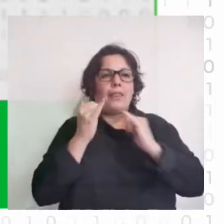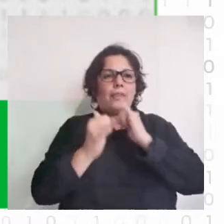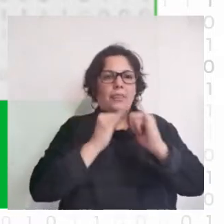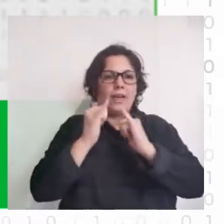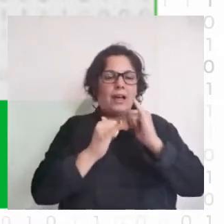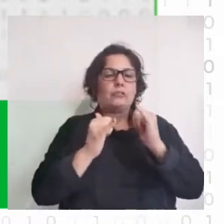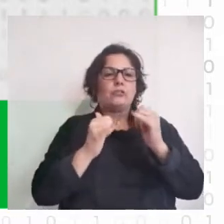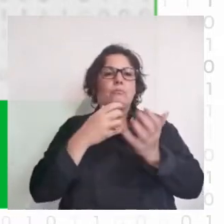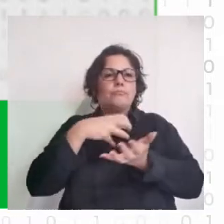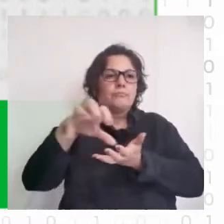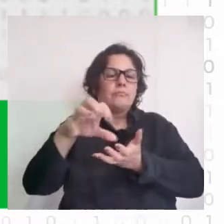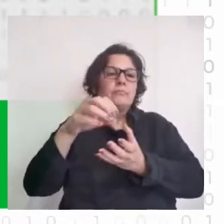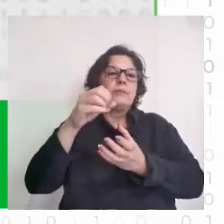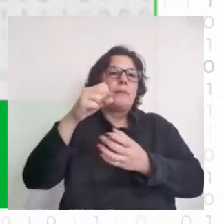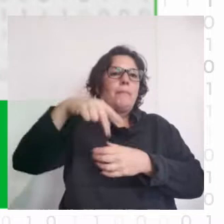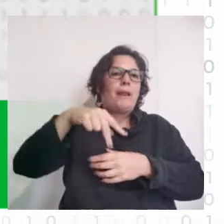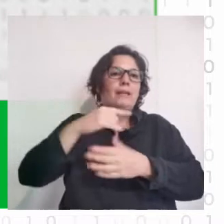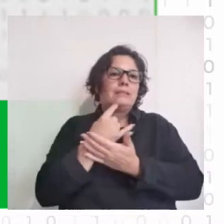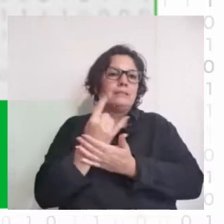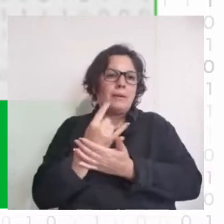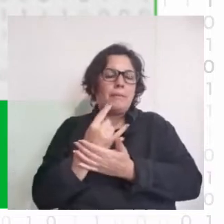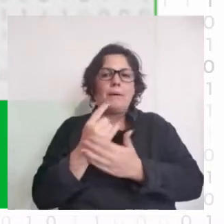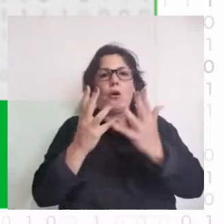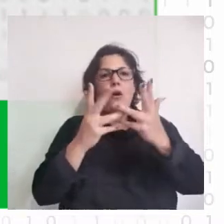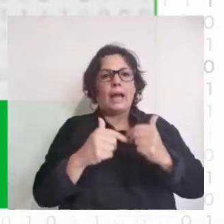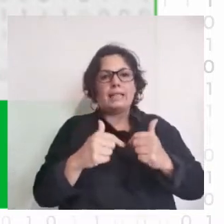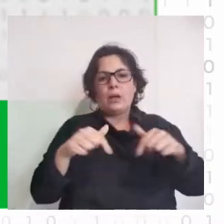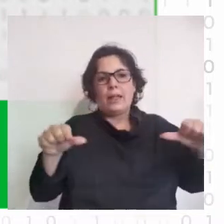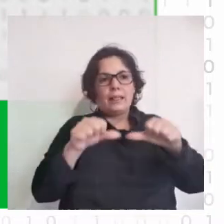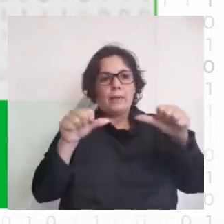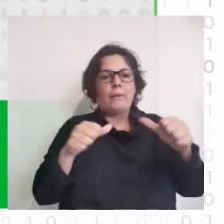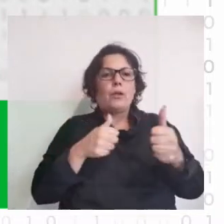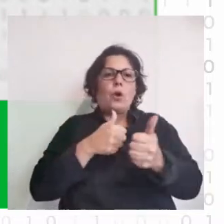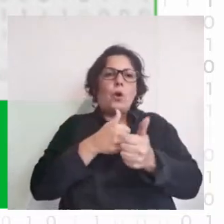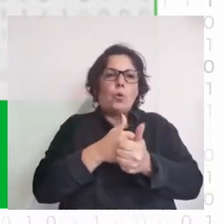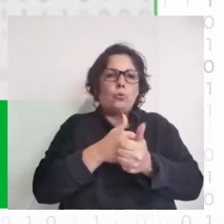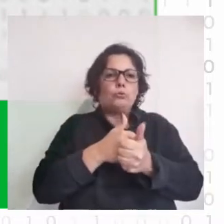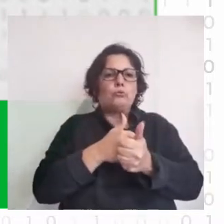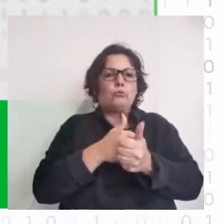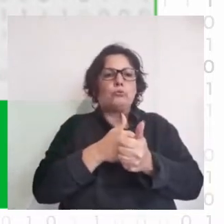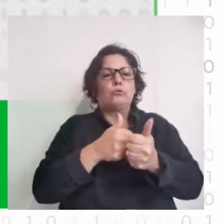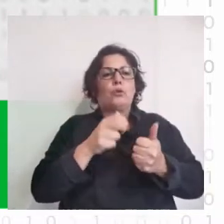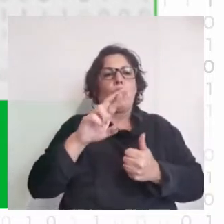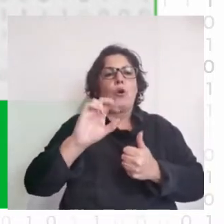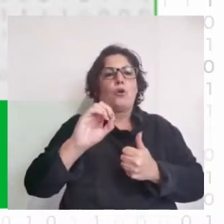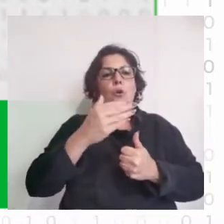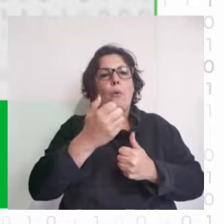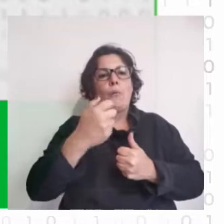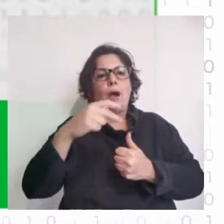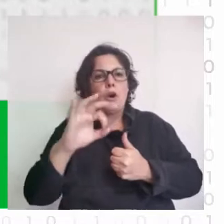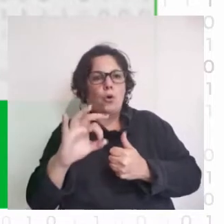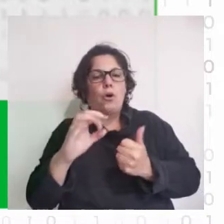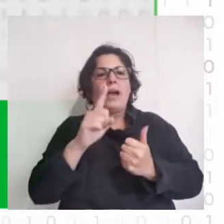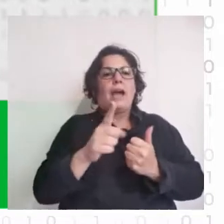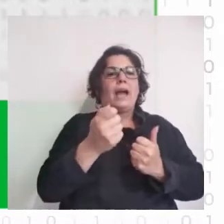Datos de Plan Ceibal y hemos estado organizando este evento en conjunto con Virginia Robano y Oriana Galán, quienes son además